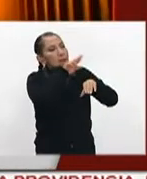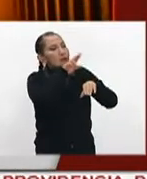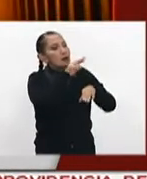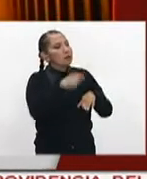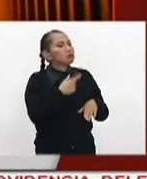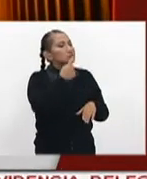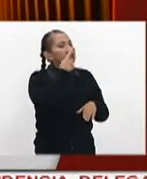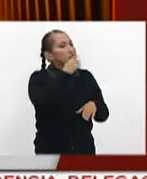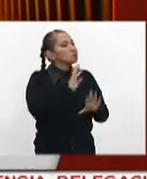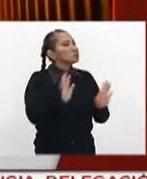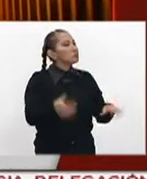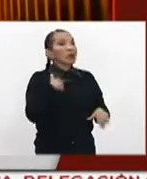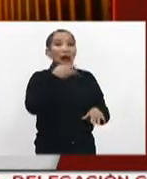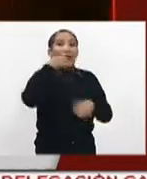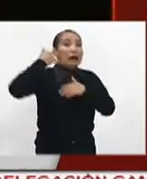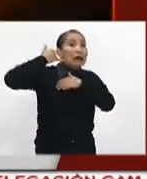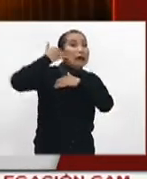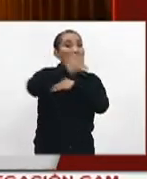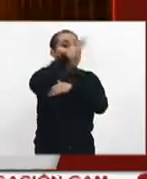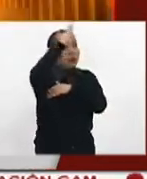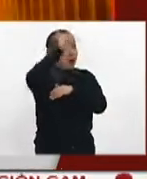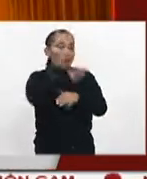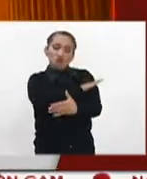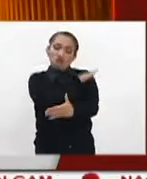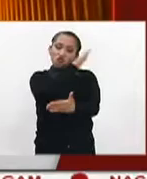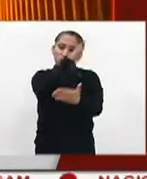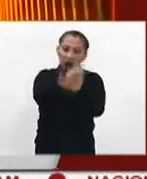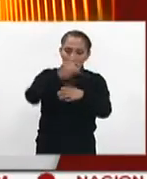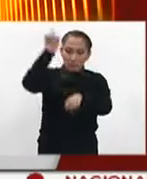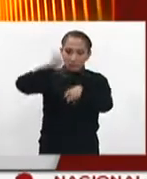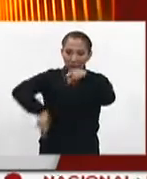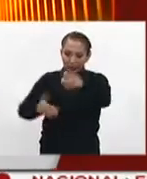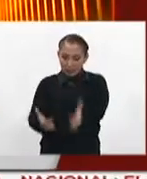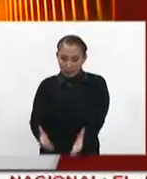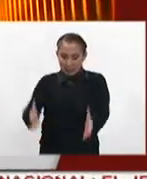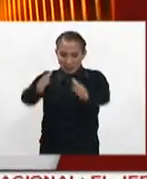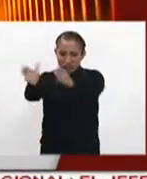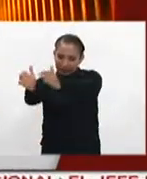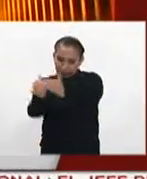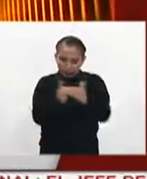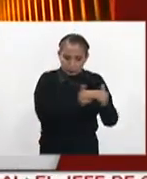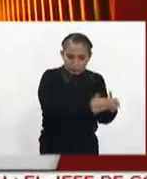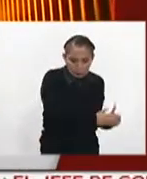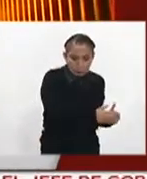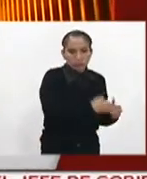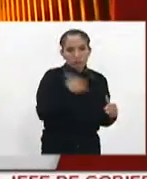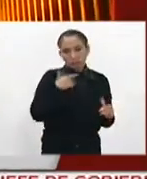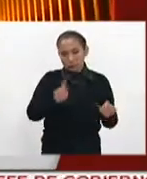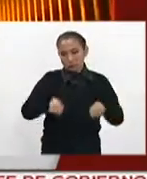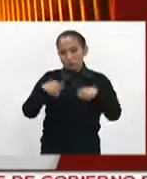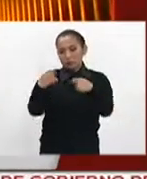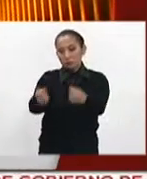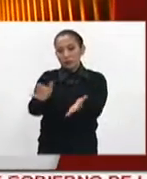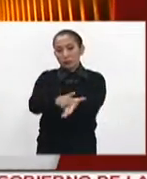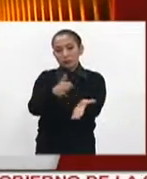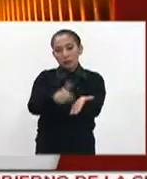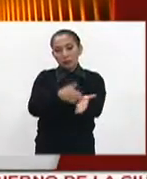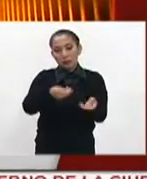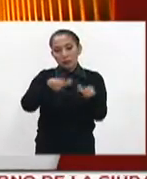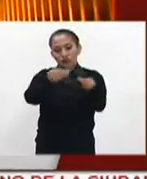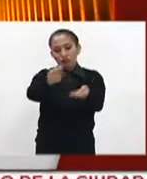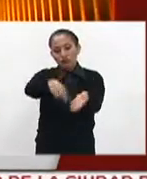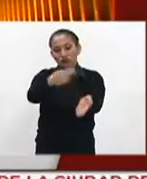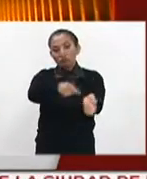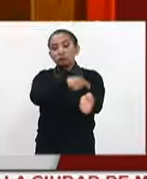no dude, habla el cuerpo de bomberos, y nosotros de inmediato retiramos el contenedor, se lo quitamos y le damos un documento donde